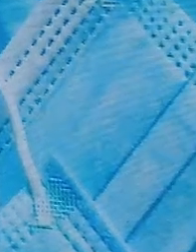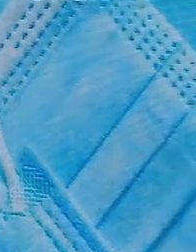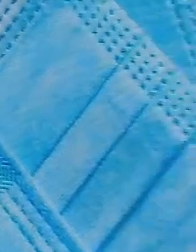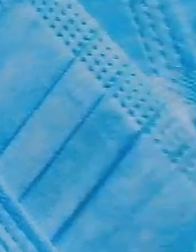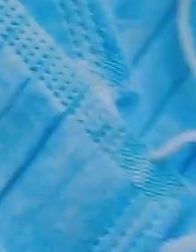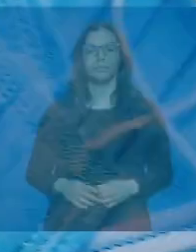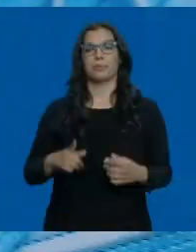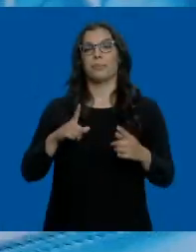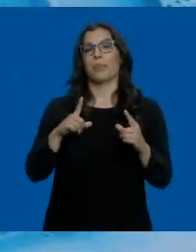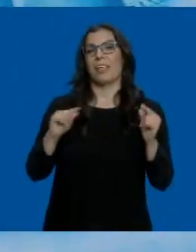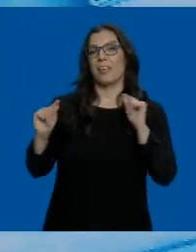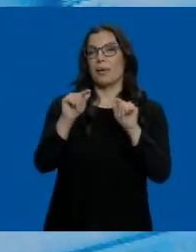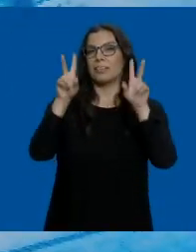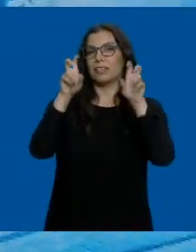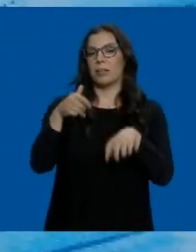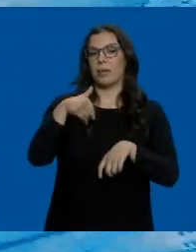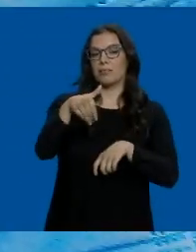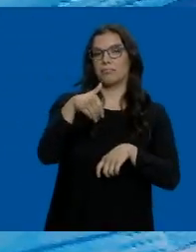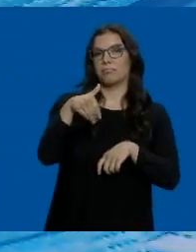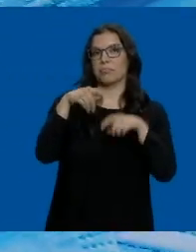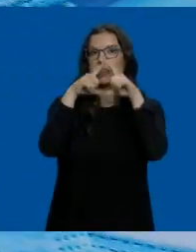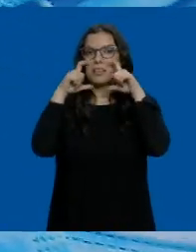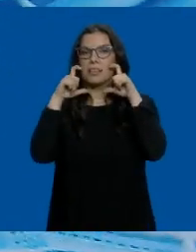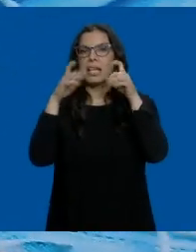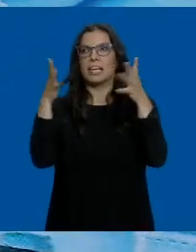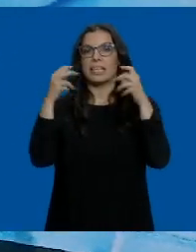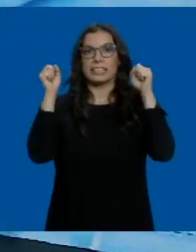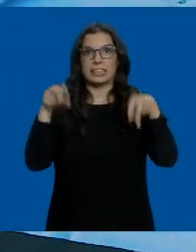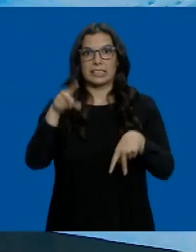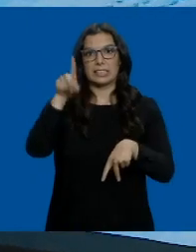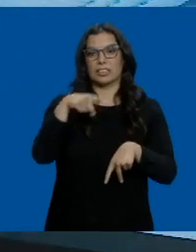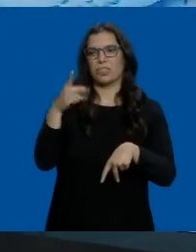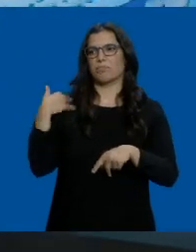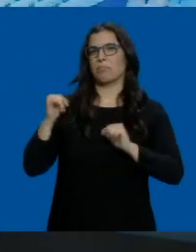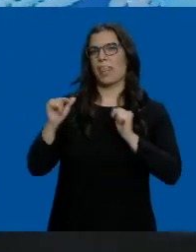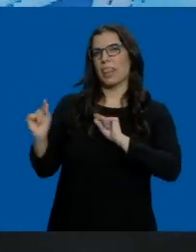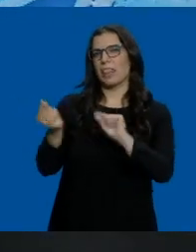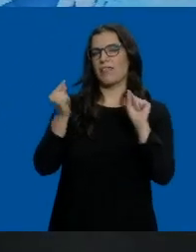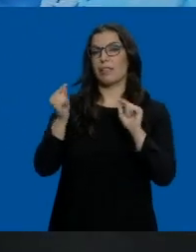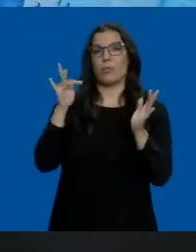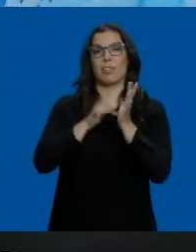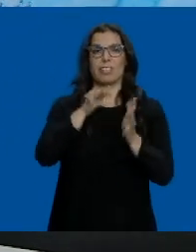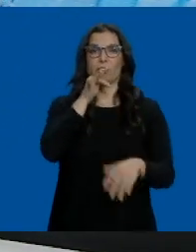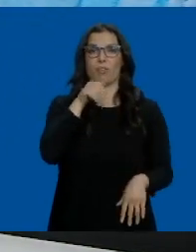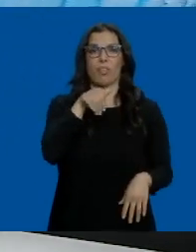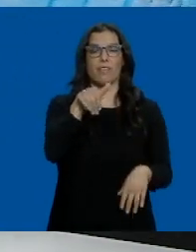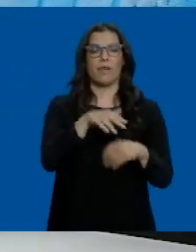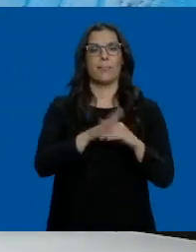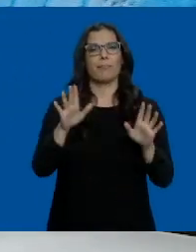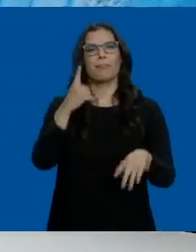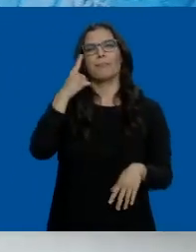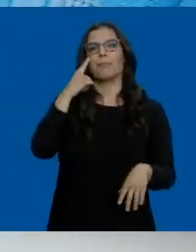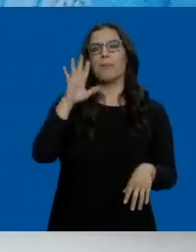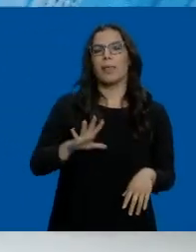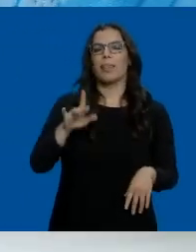El debate sobre el fin de las mascarillas en exteriores se abrió hace unas semanas, pero sigue sin haber fecha. Sí hay avances